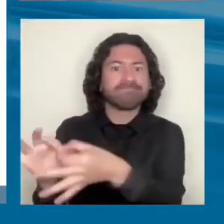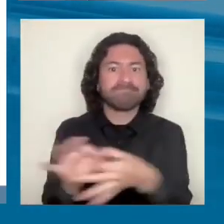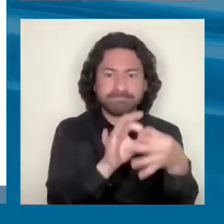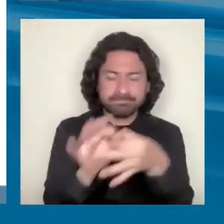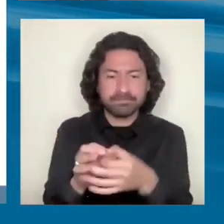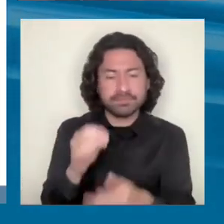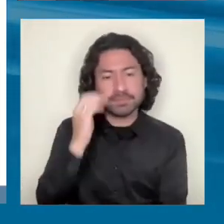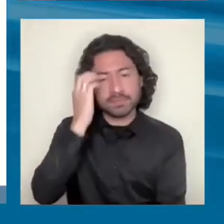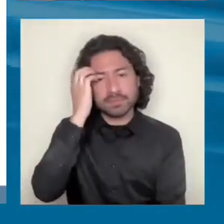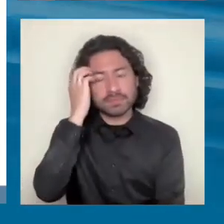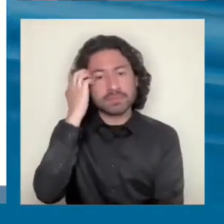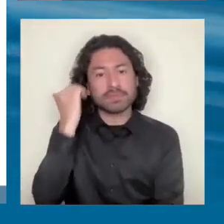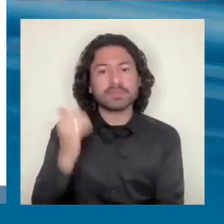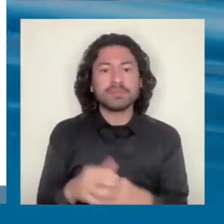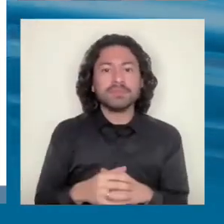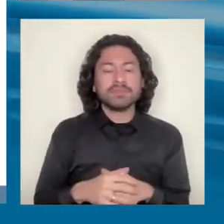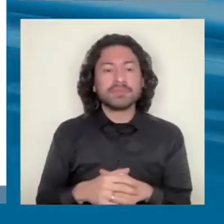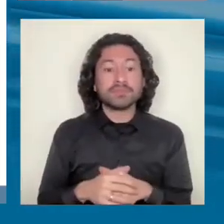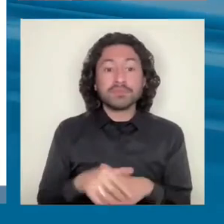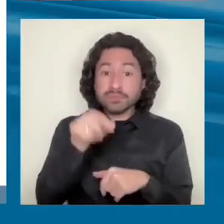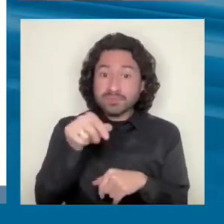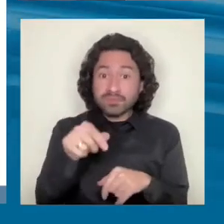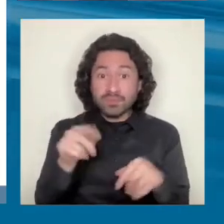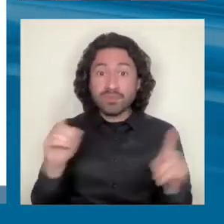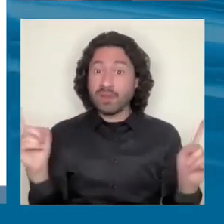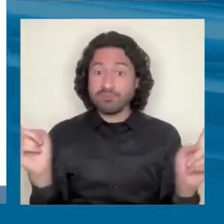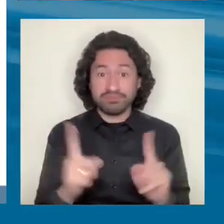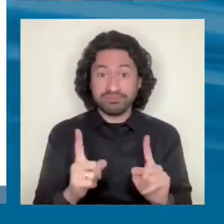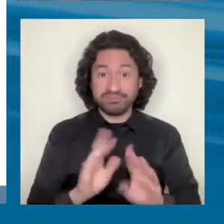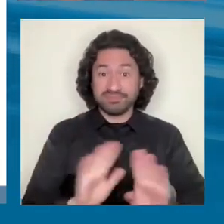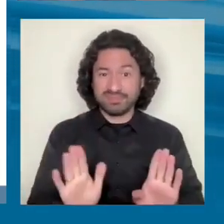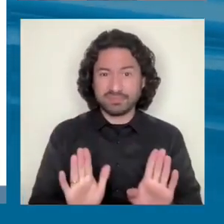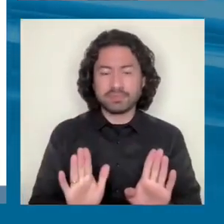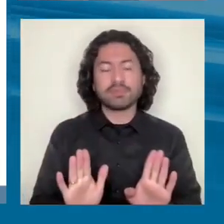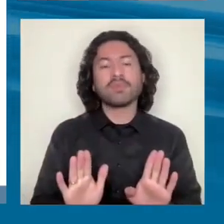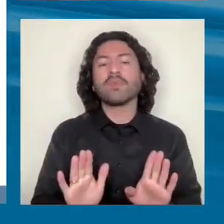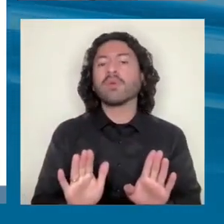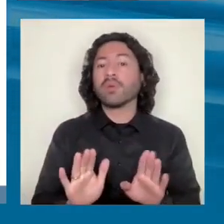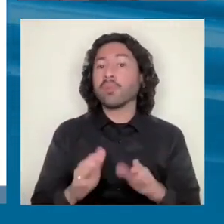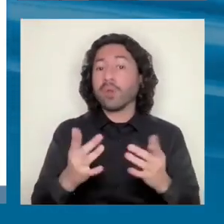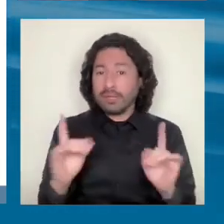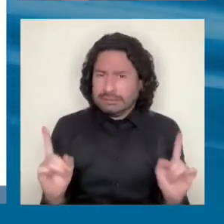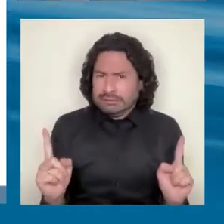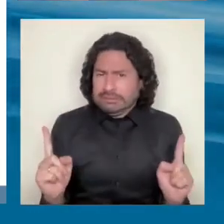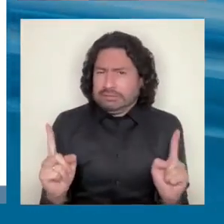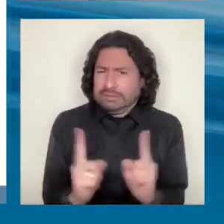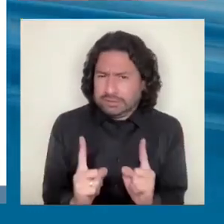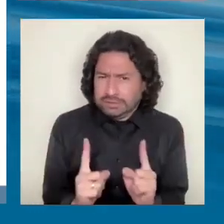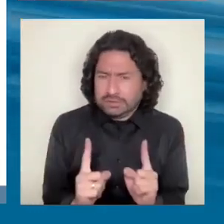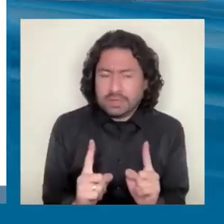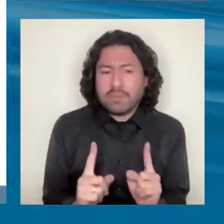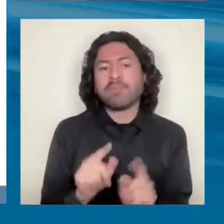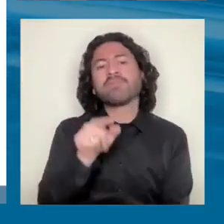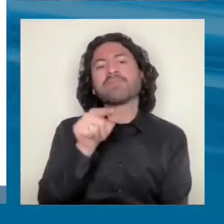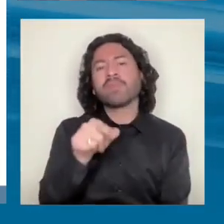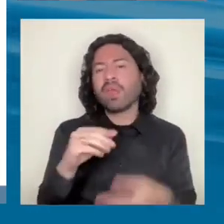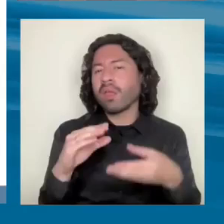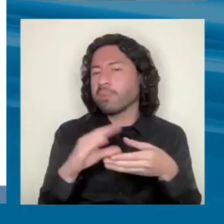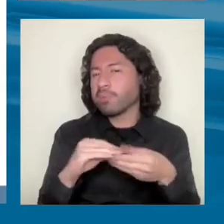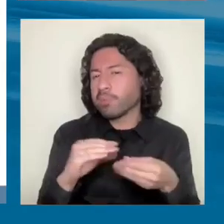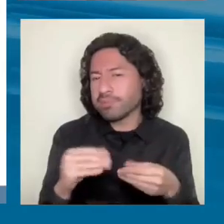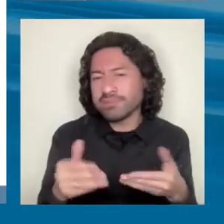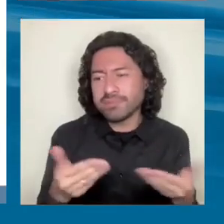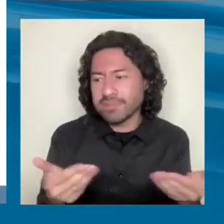Y con esto concluimos este tema para este apretado resumen. La idea aquí, el mensaje es de que es